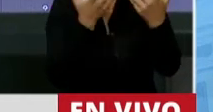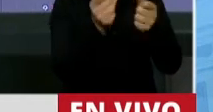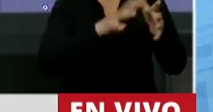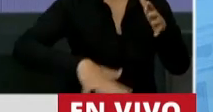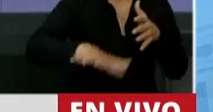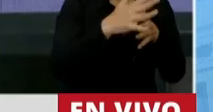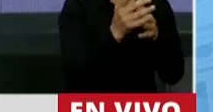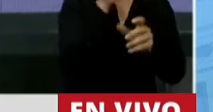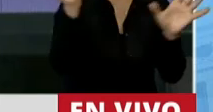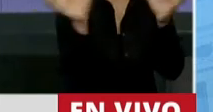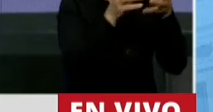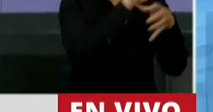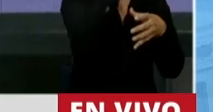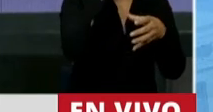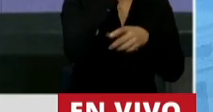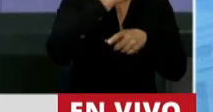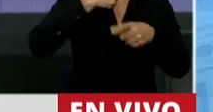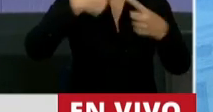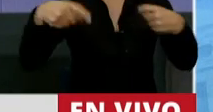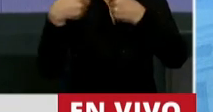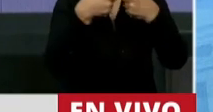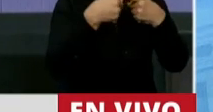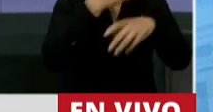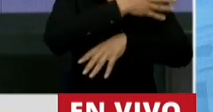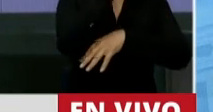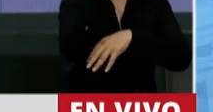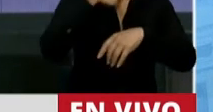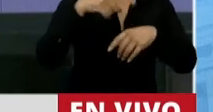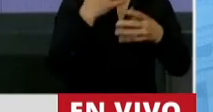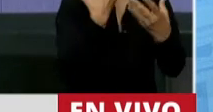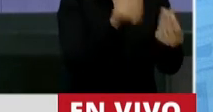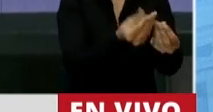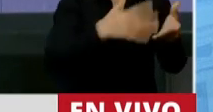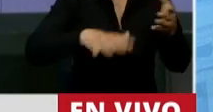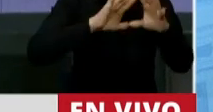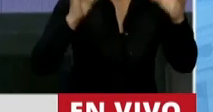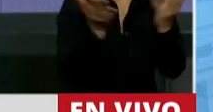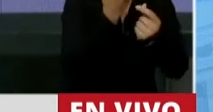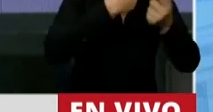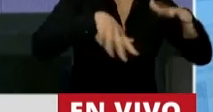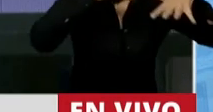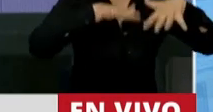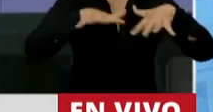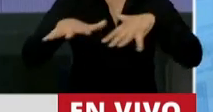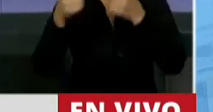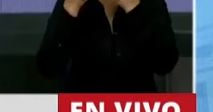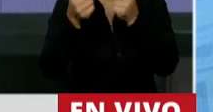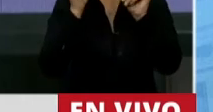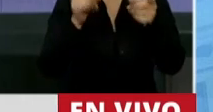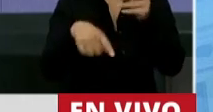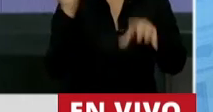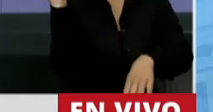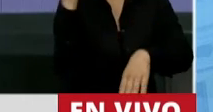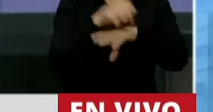comunidades mapuche, asambleas socioambientales. Hacer referencia también que no se tuvo en cuenta